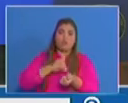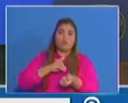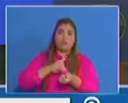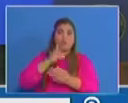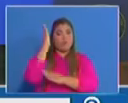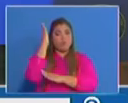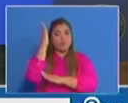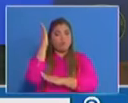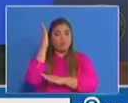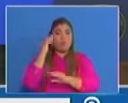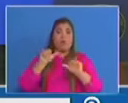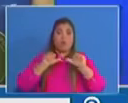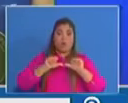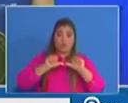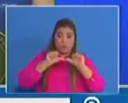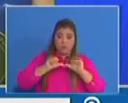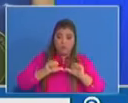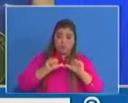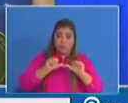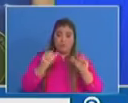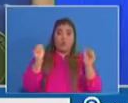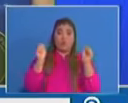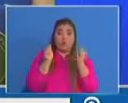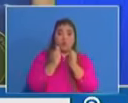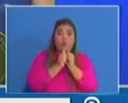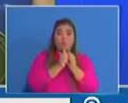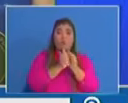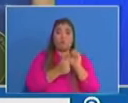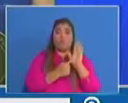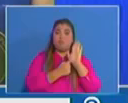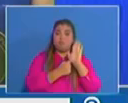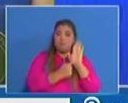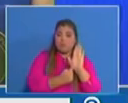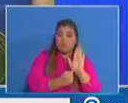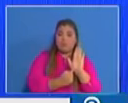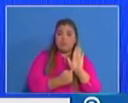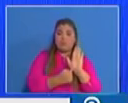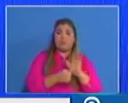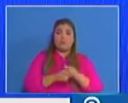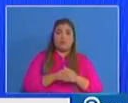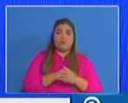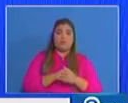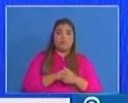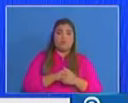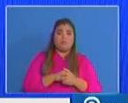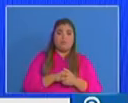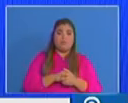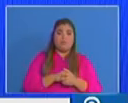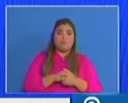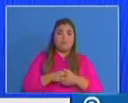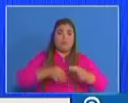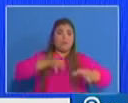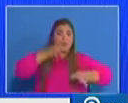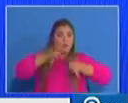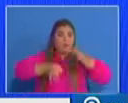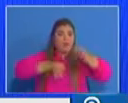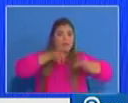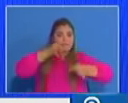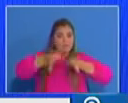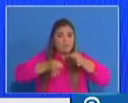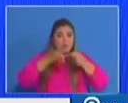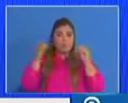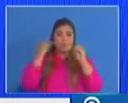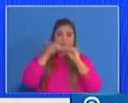a continuar con la presentación, en donde vamos a mostrar con detalle un poco el enfoque del